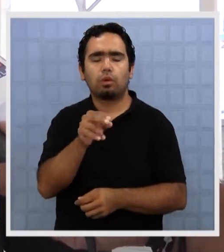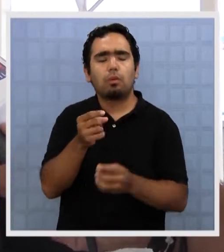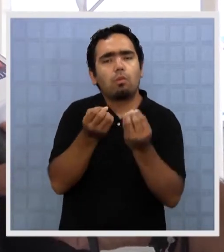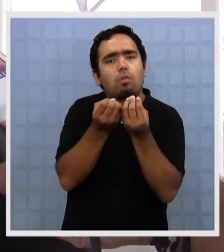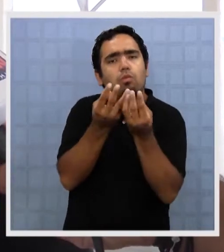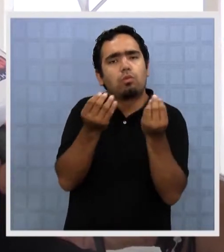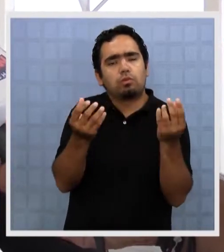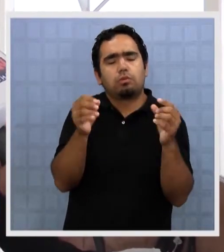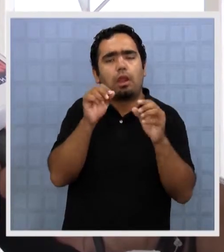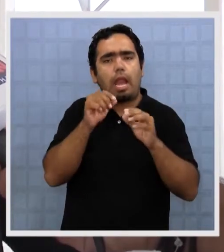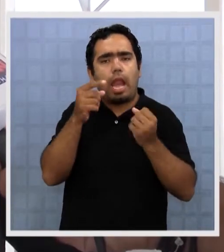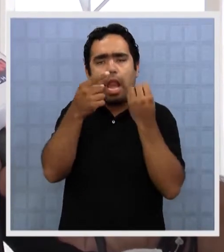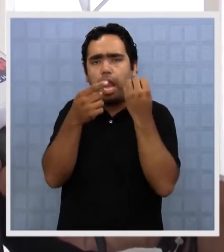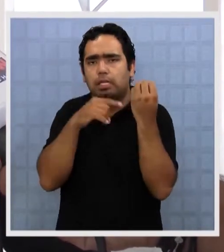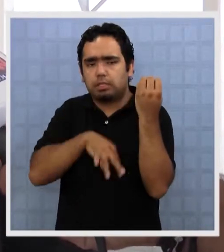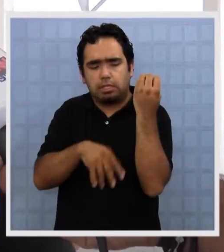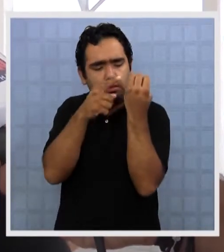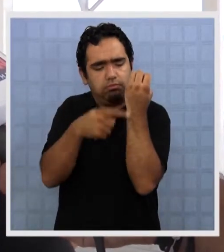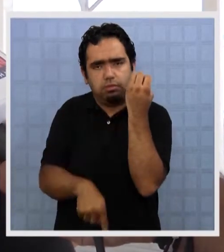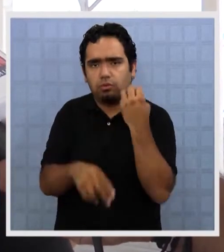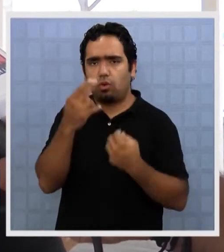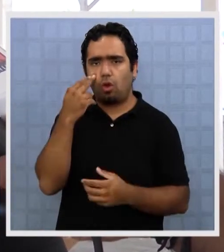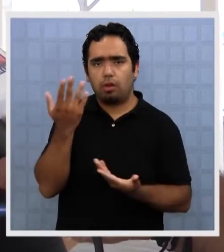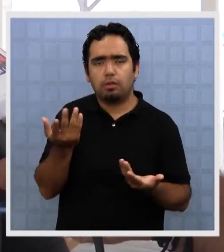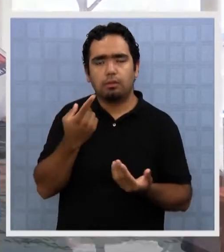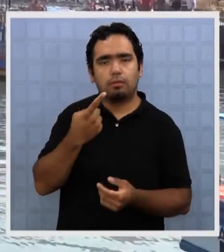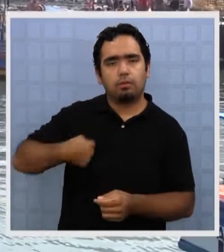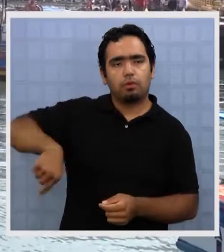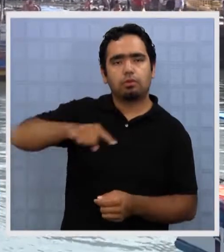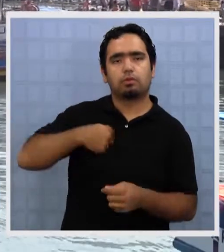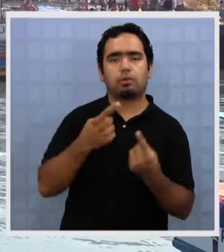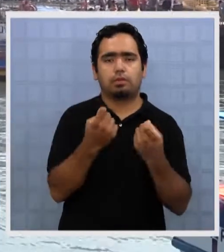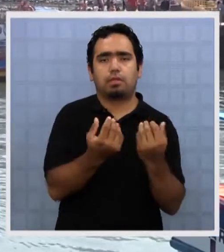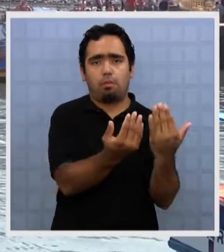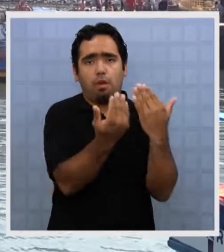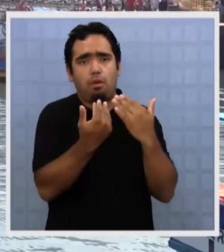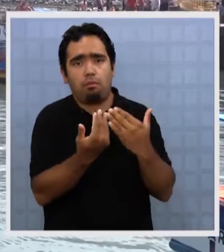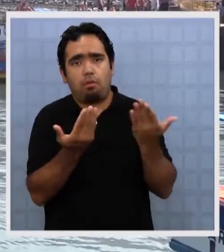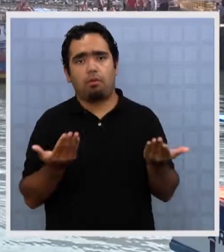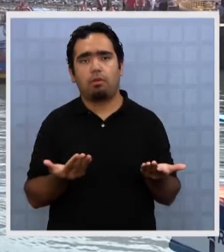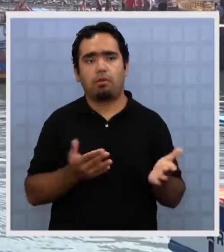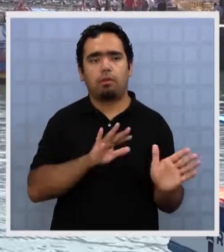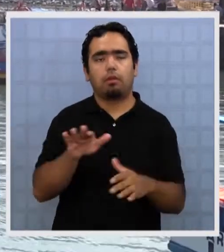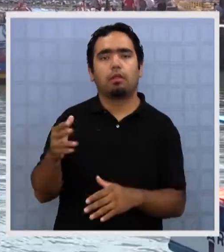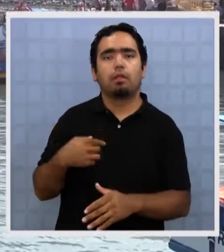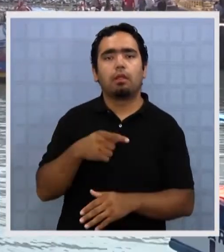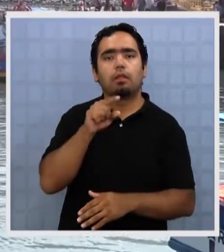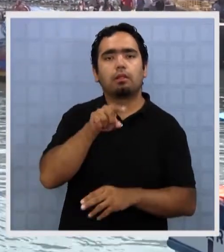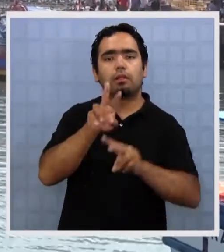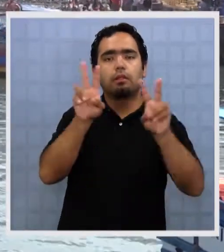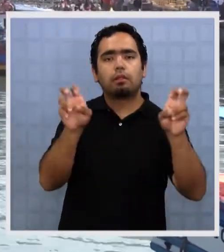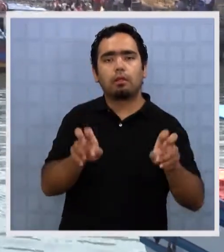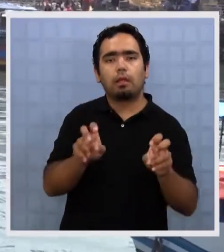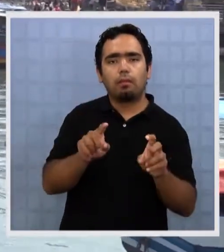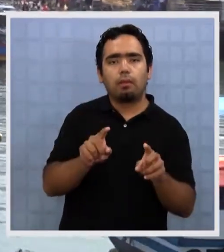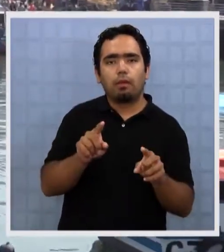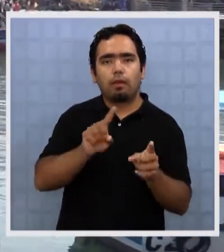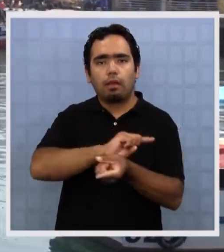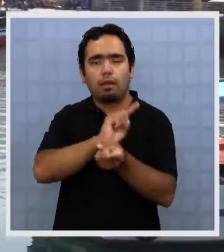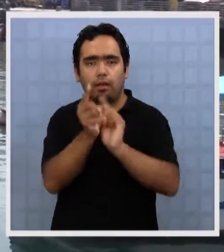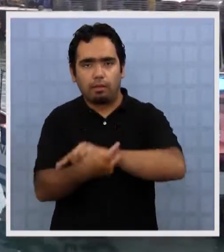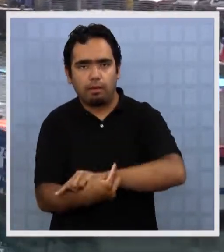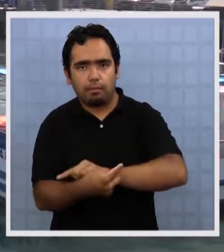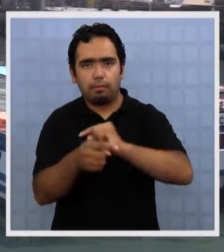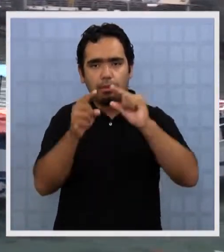muy grande, a través nacional. Entonces nosotros necesitamos mucho más apoyo de esa parte. Otro aspecto que ayudaría a